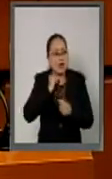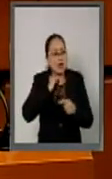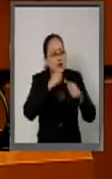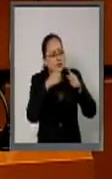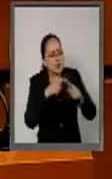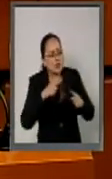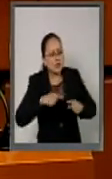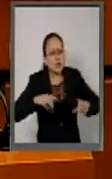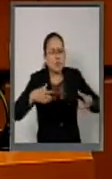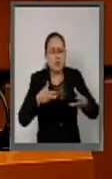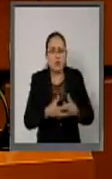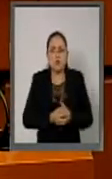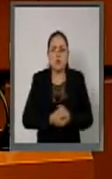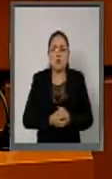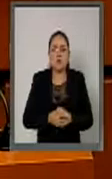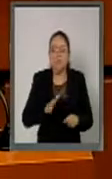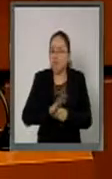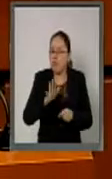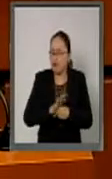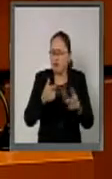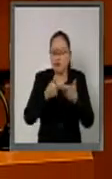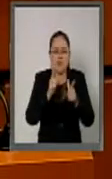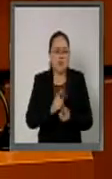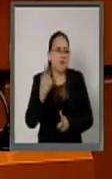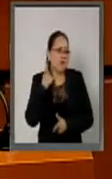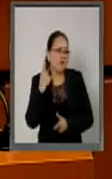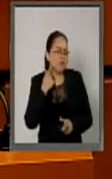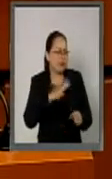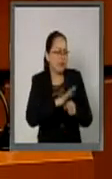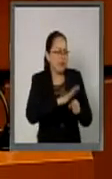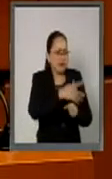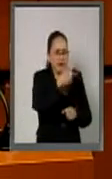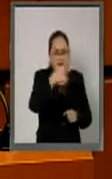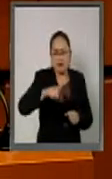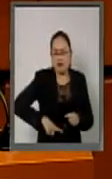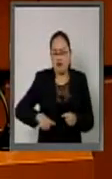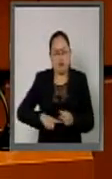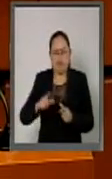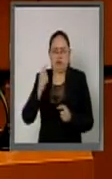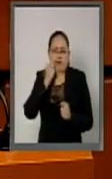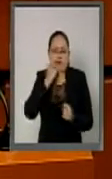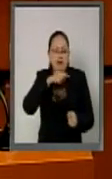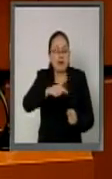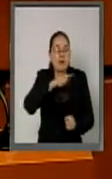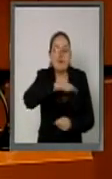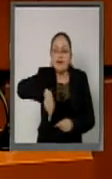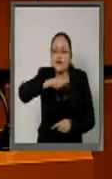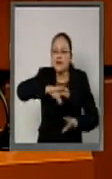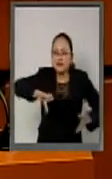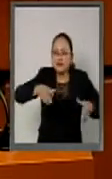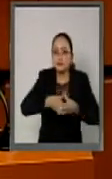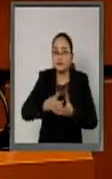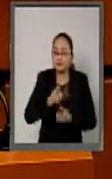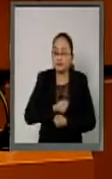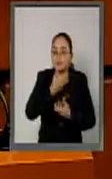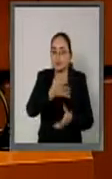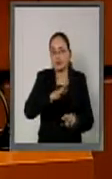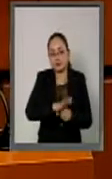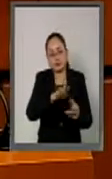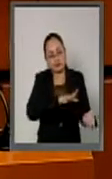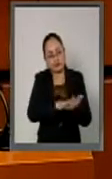independientemente de su posición respecto a los gobiernos, todos han manifestado su apoyo